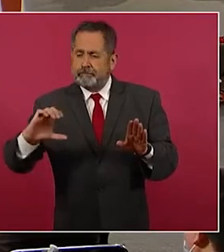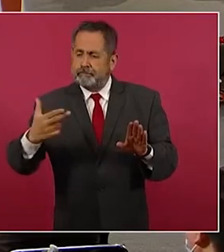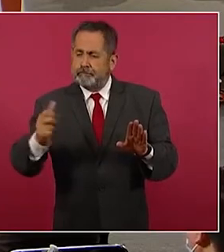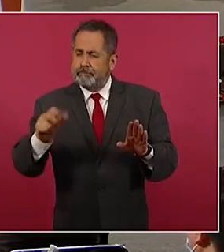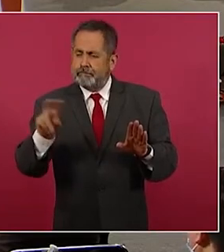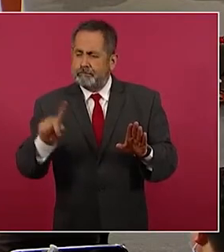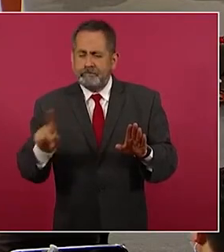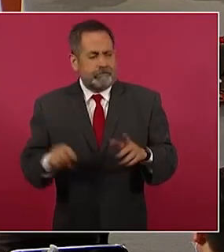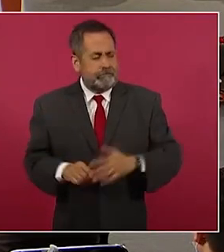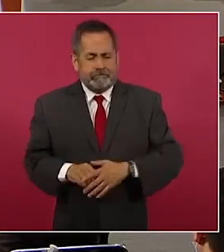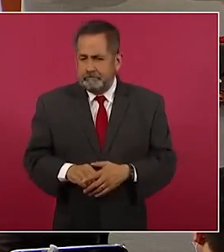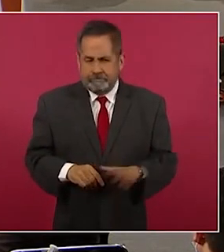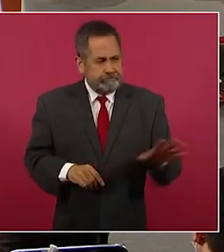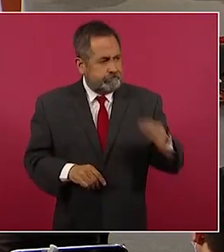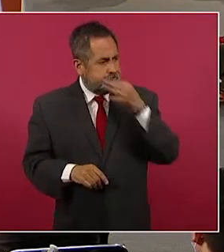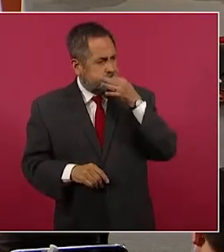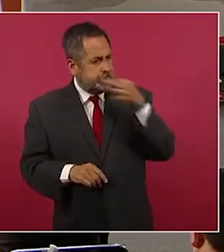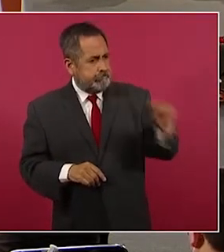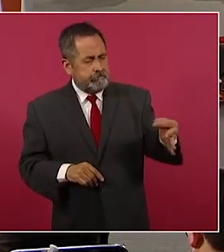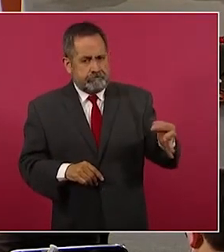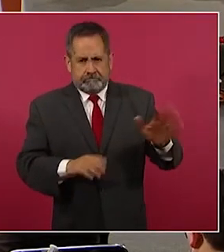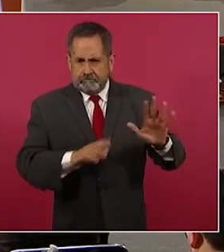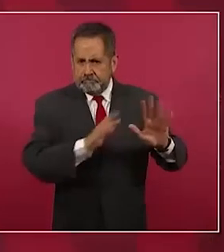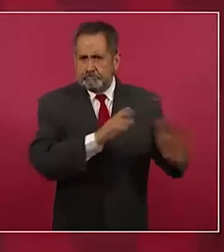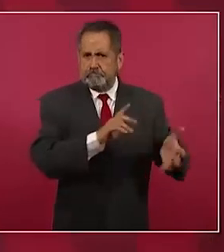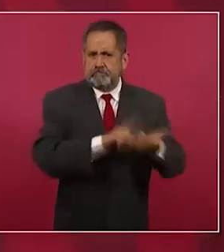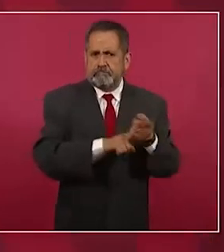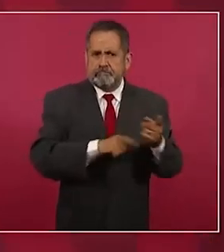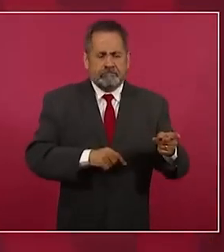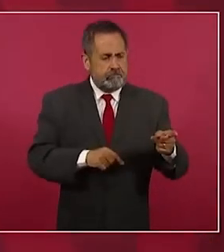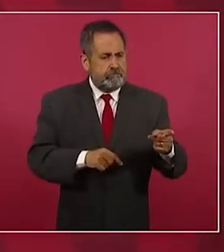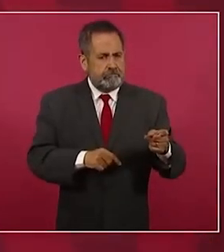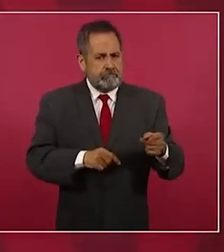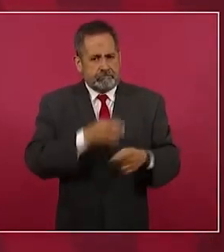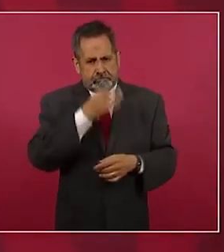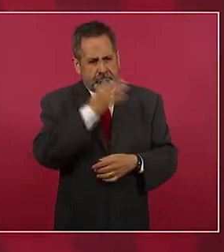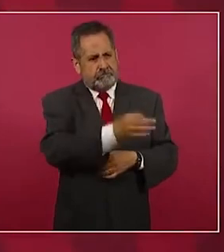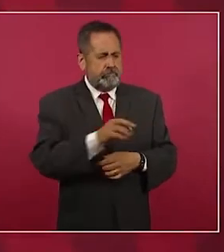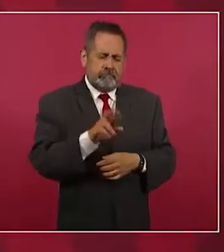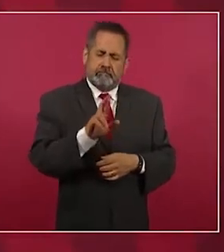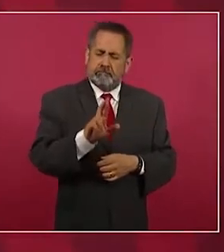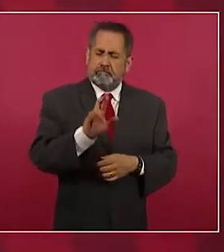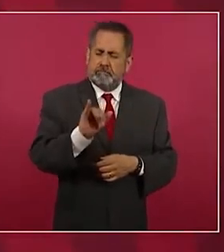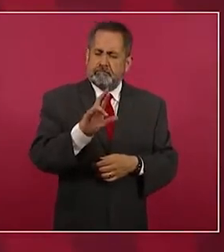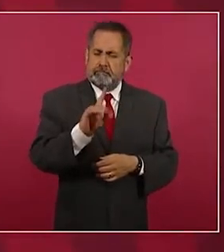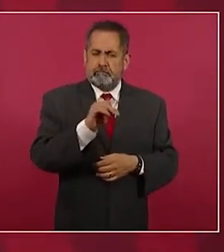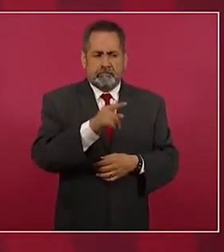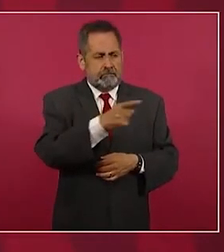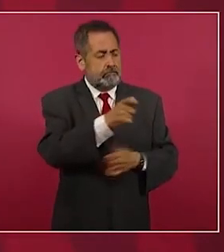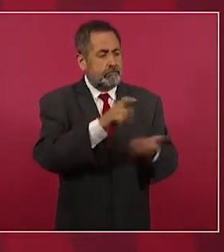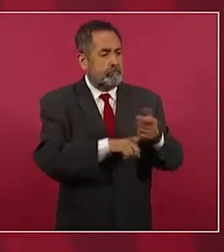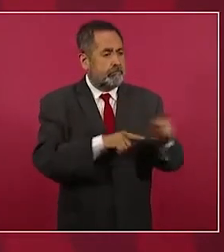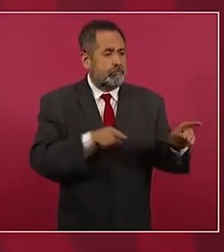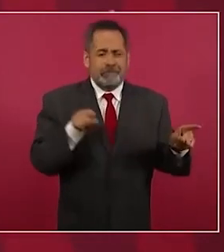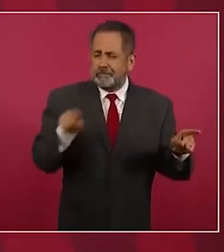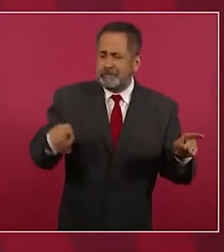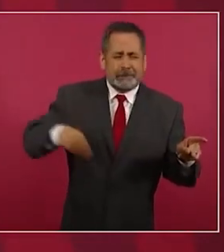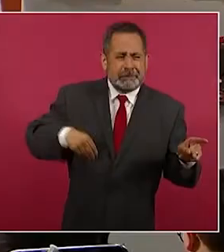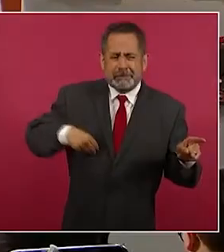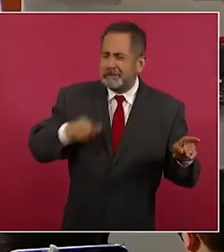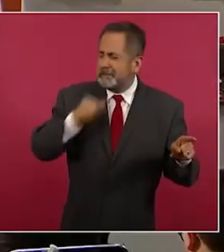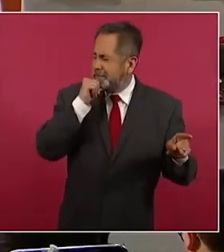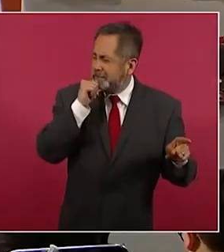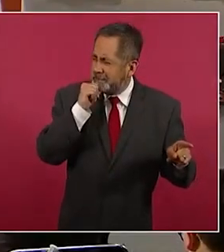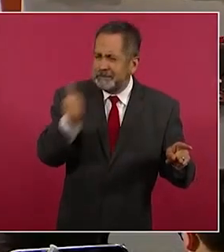Pues les digo a los de Xcaret y al señor Ricardo Rafael que Daniel Chávez no tiene nada que ver,